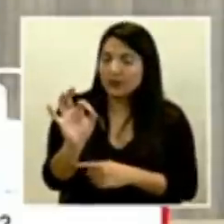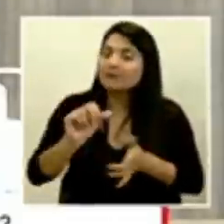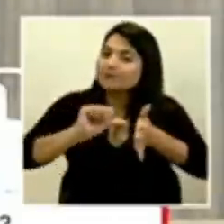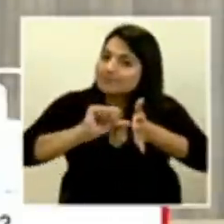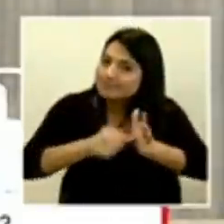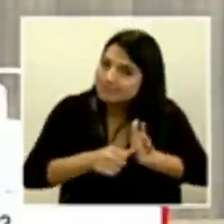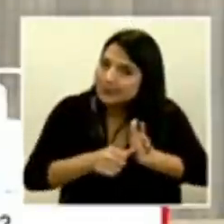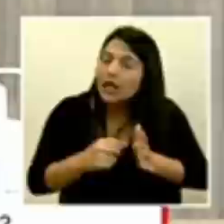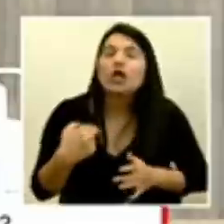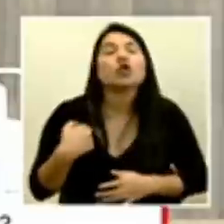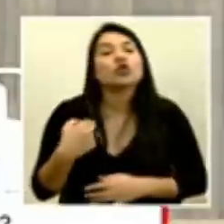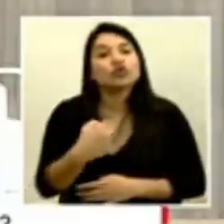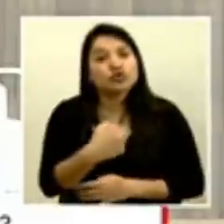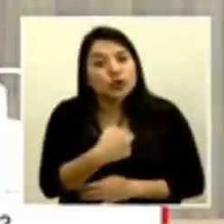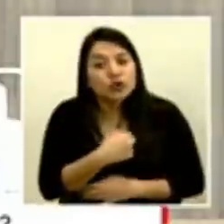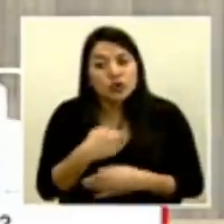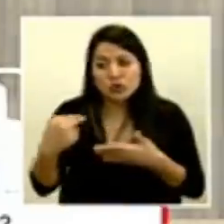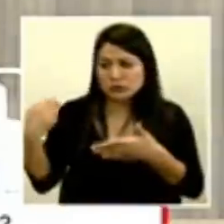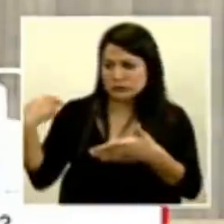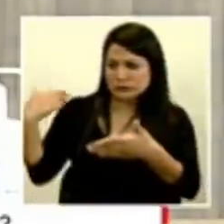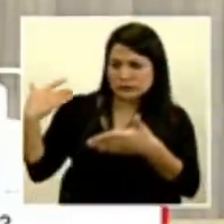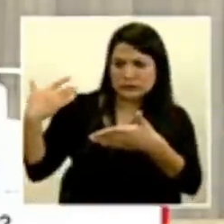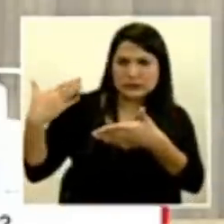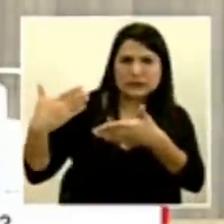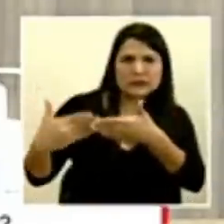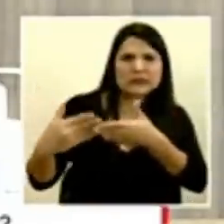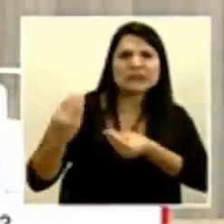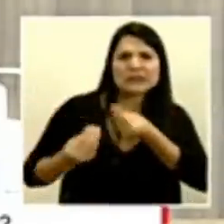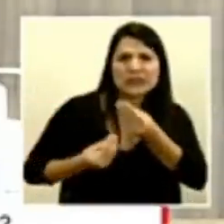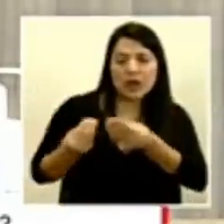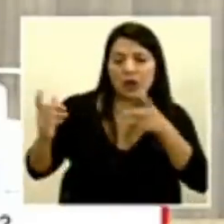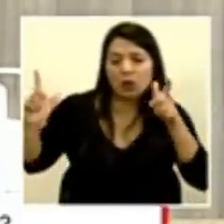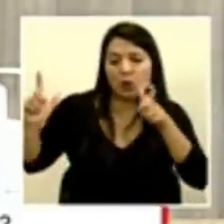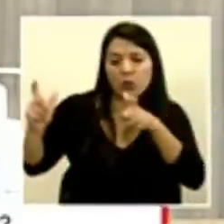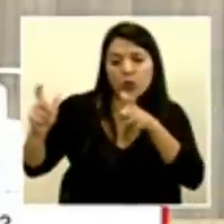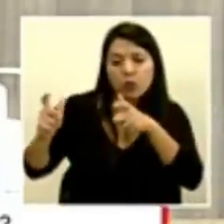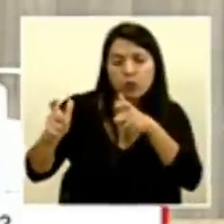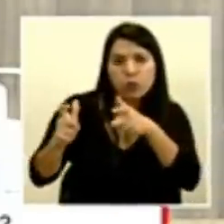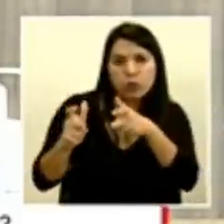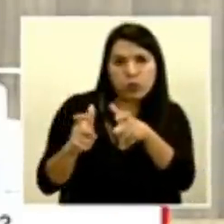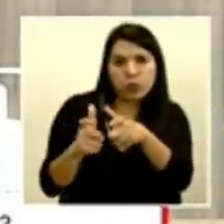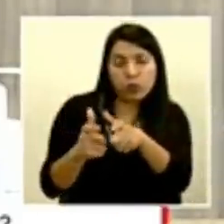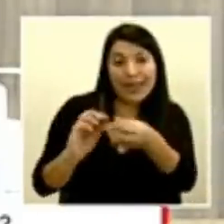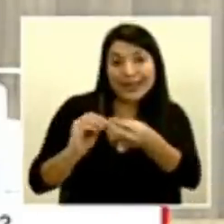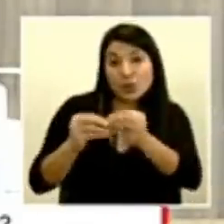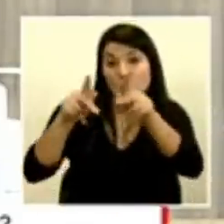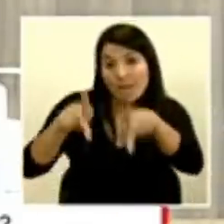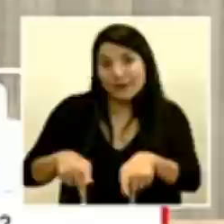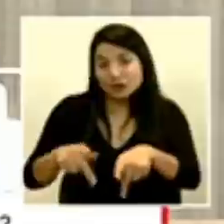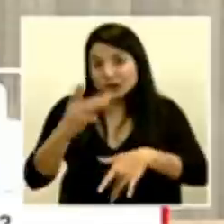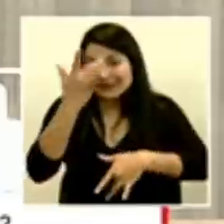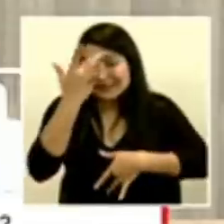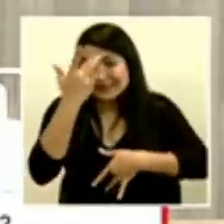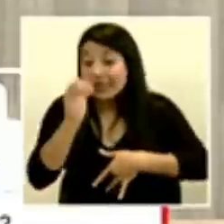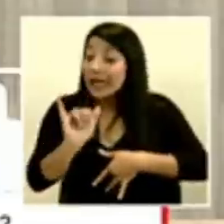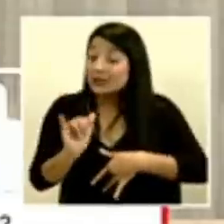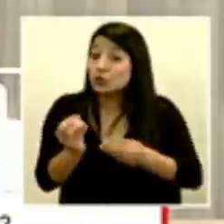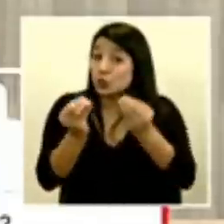una cantidad que ha venido a una disminución en el número de casos activos. Eso es uno de los parámetros más importantes.